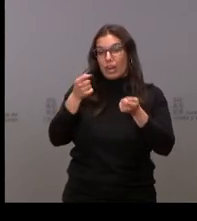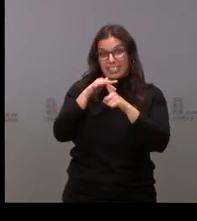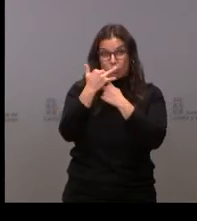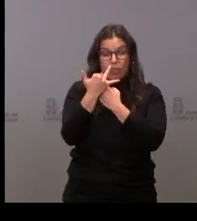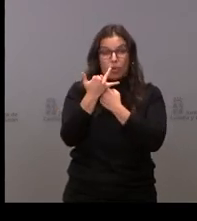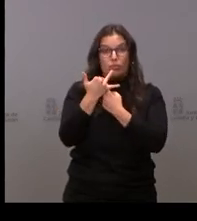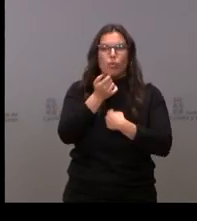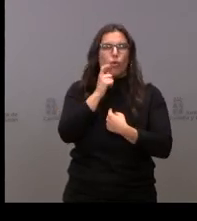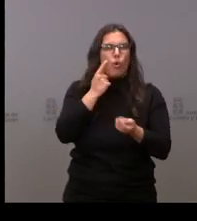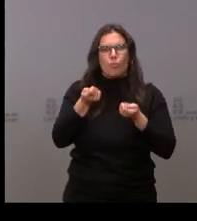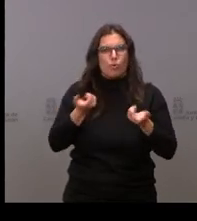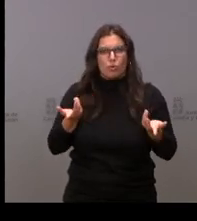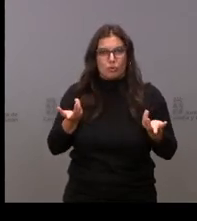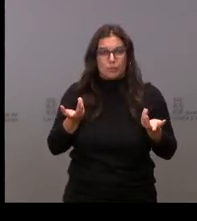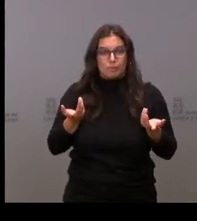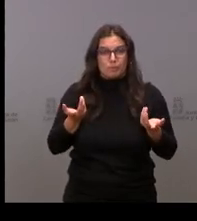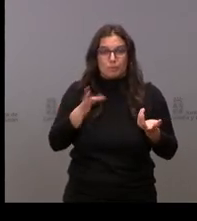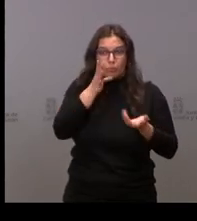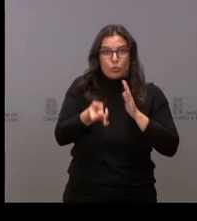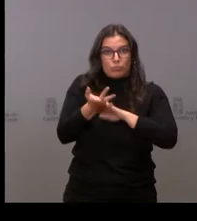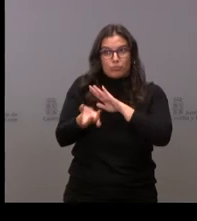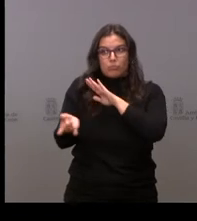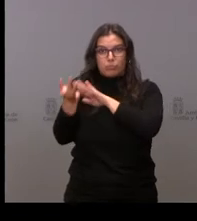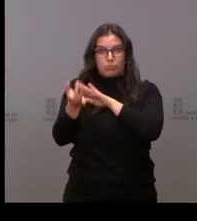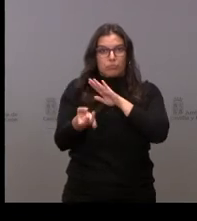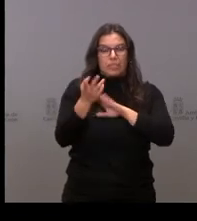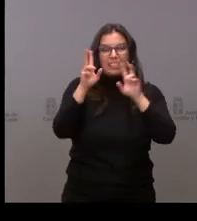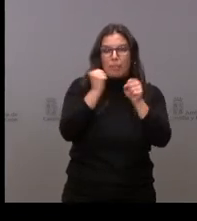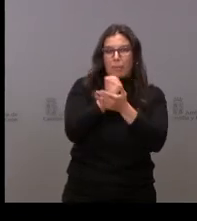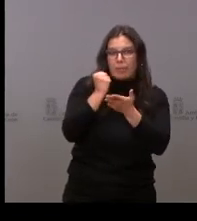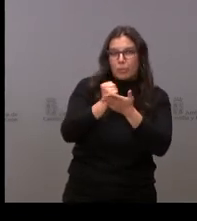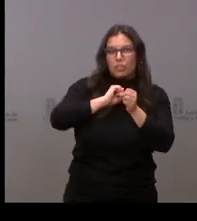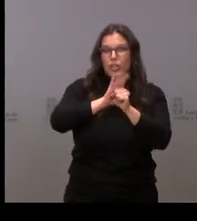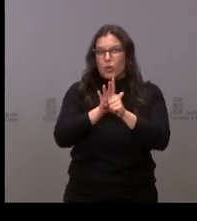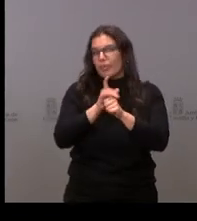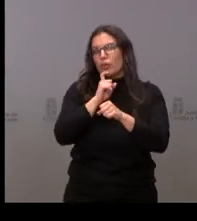que se está produciendo, el pasaporte COVID, etcétera, etcétera.